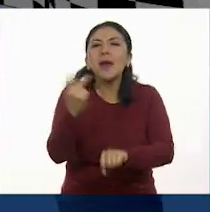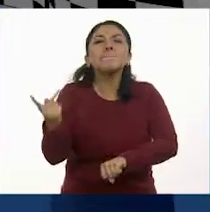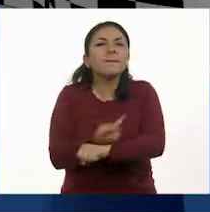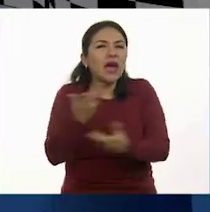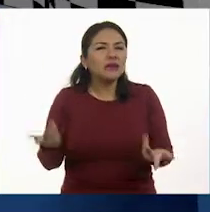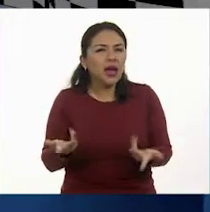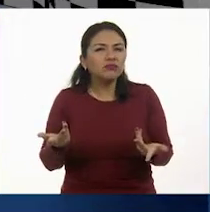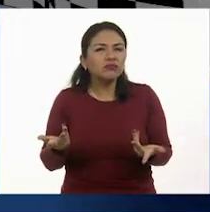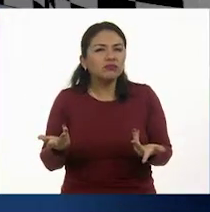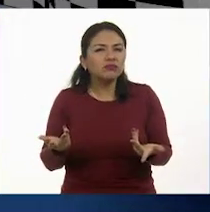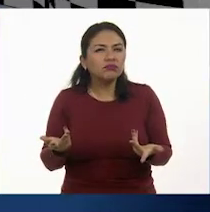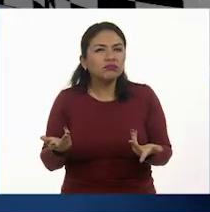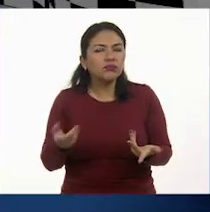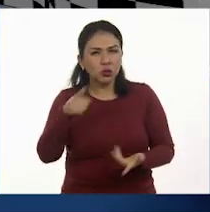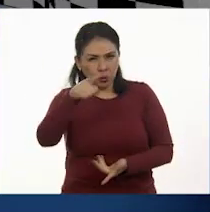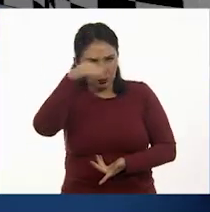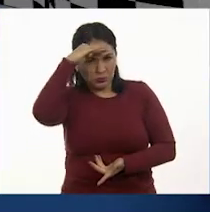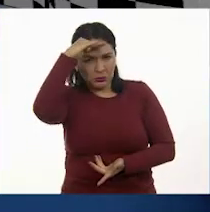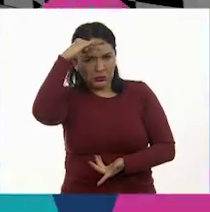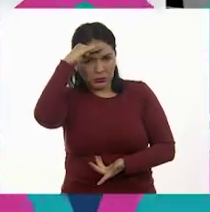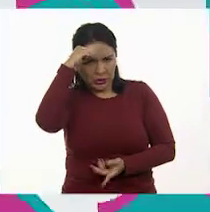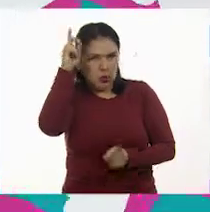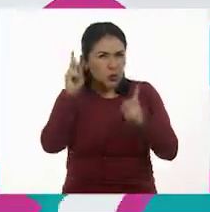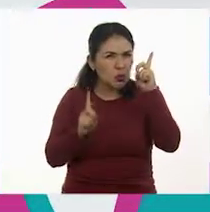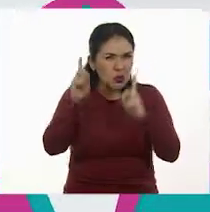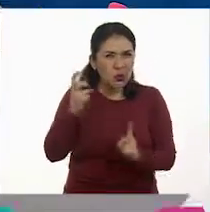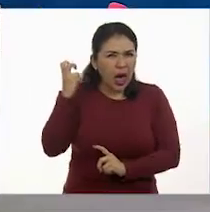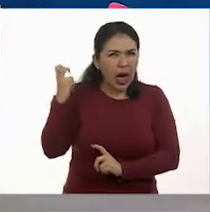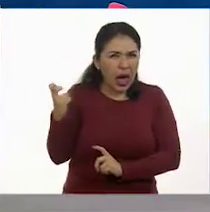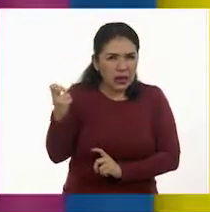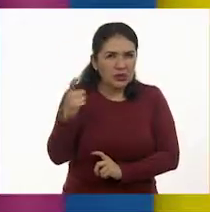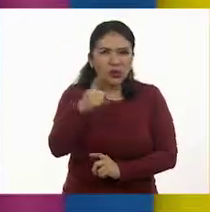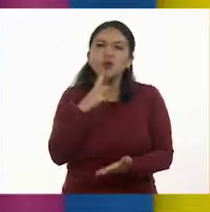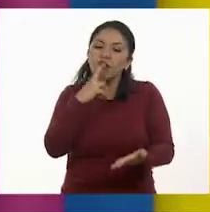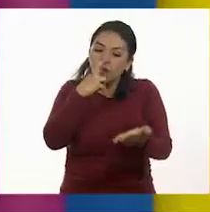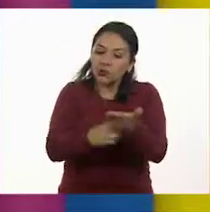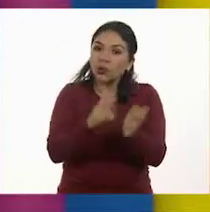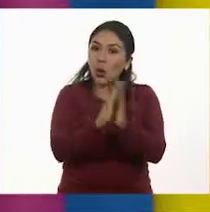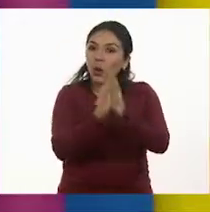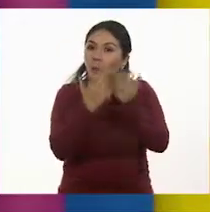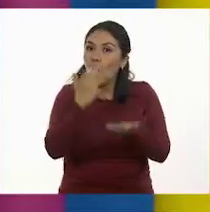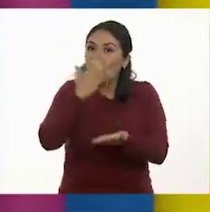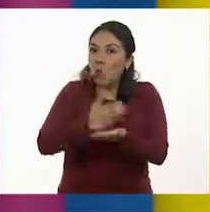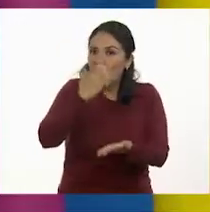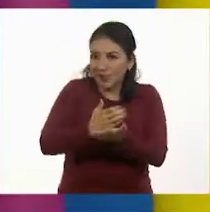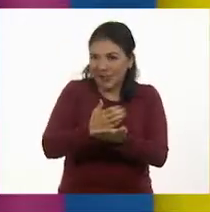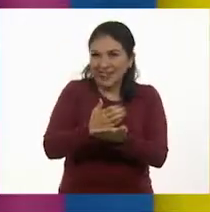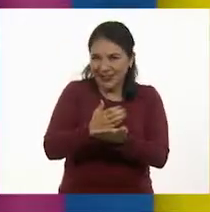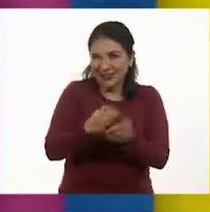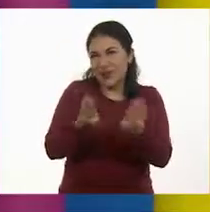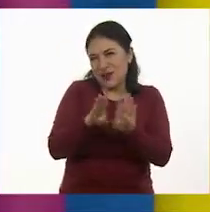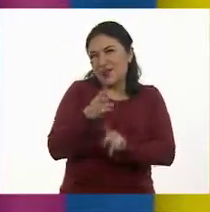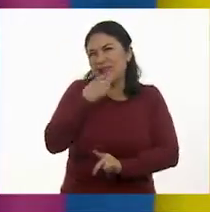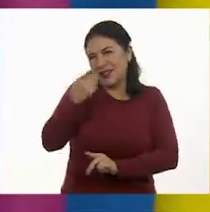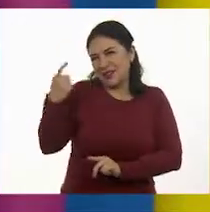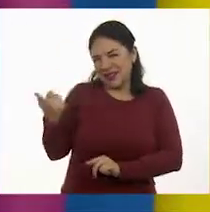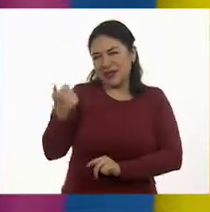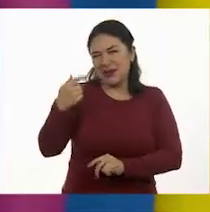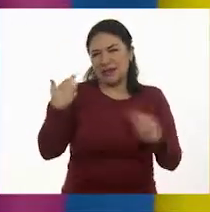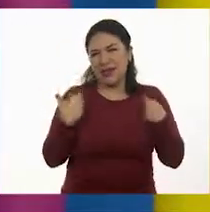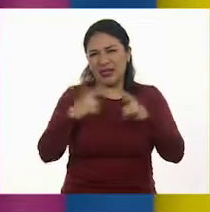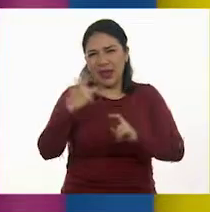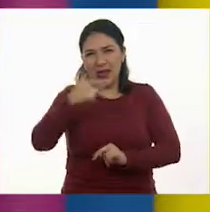Pues, ustedes reflexionen esta duda y contéstenla en su libreta y después, como siempre les dice la maestra Gaby,